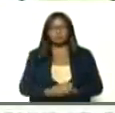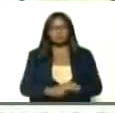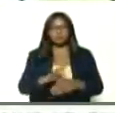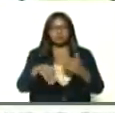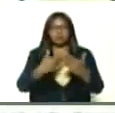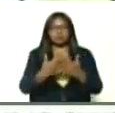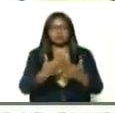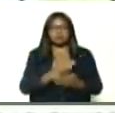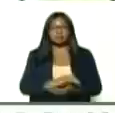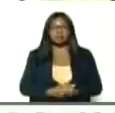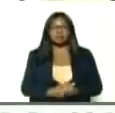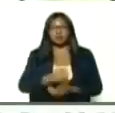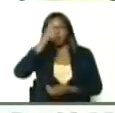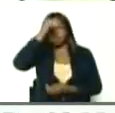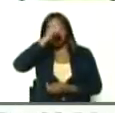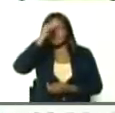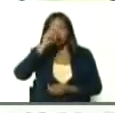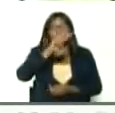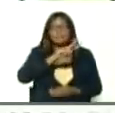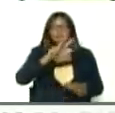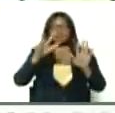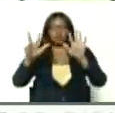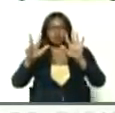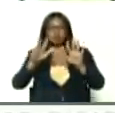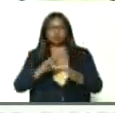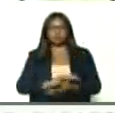al, domingo 28,